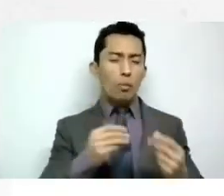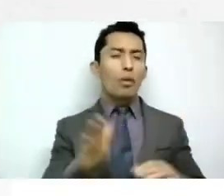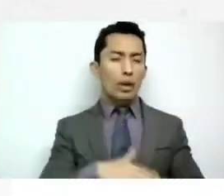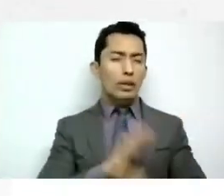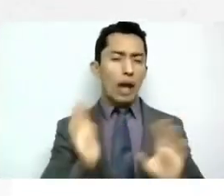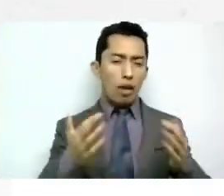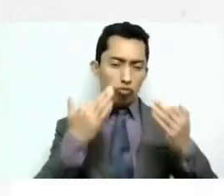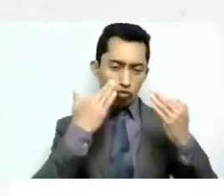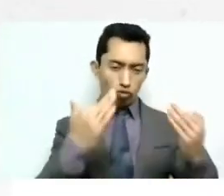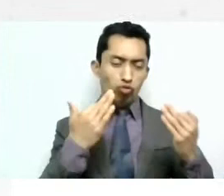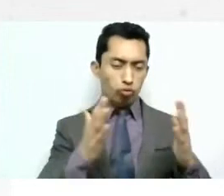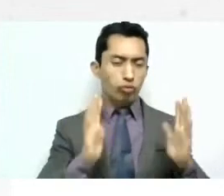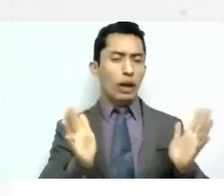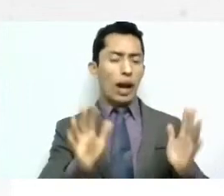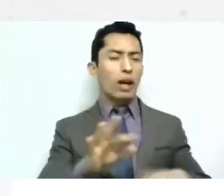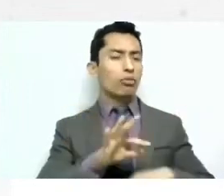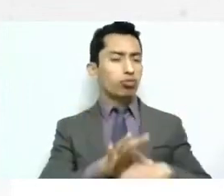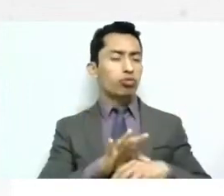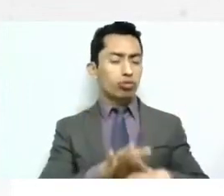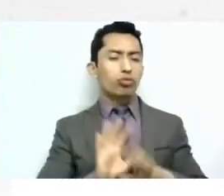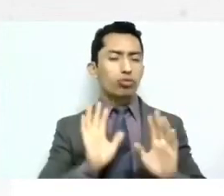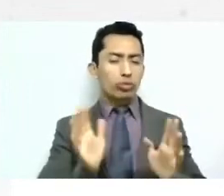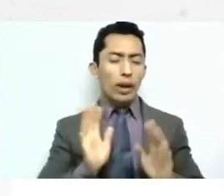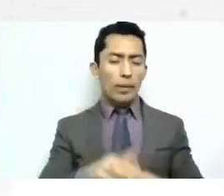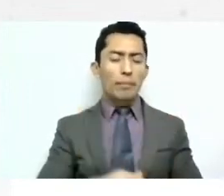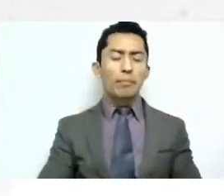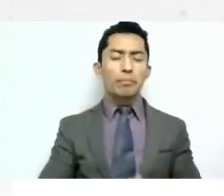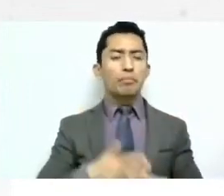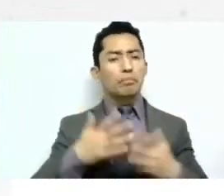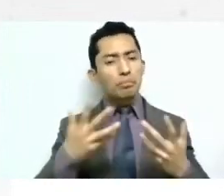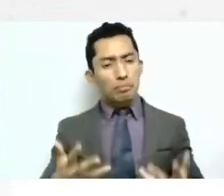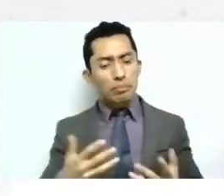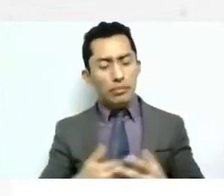incluso en una de las